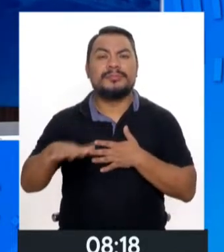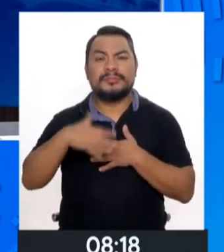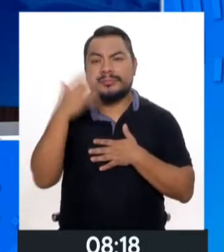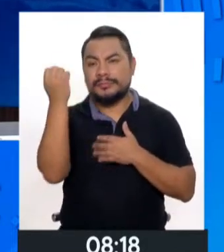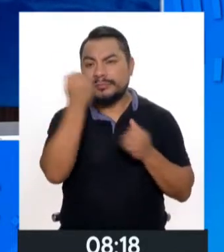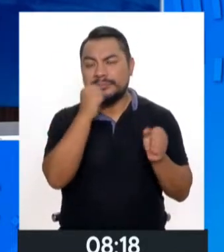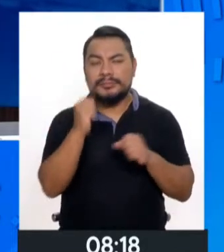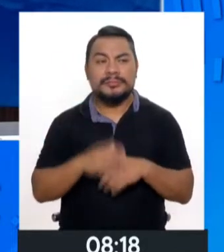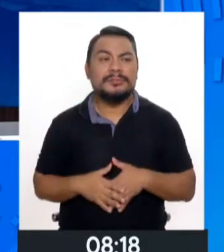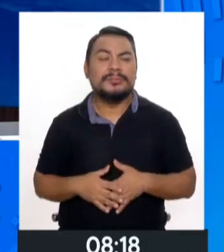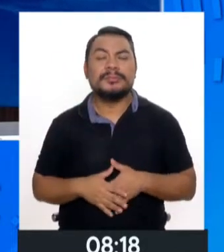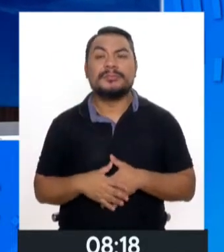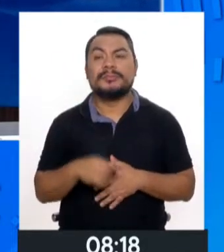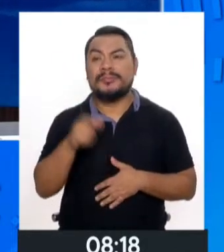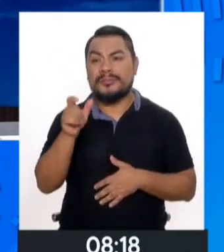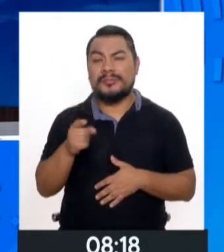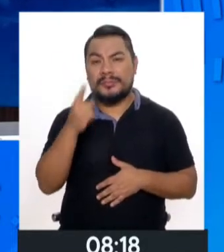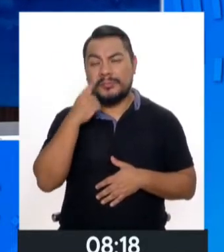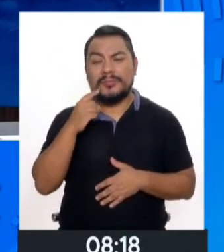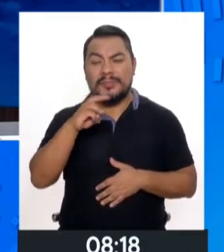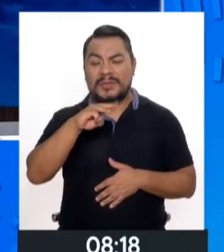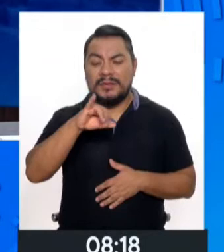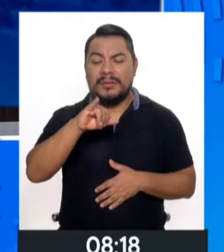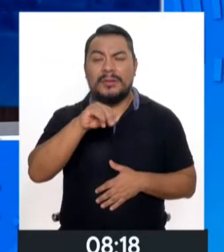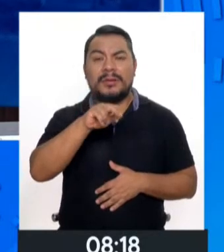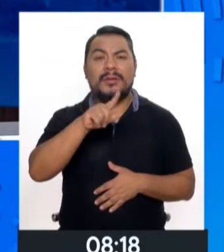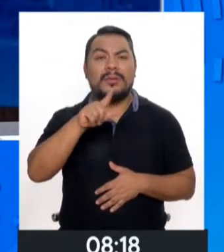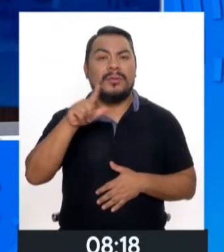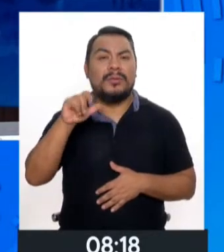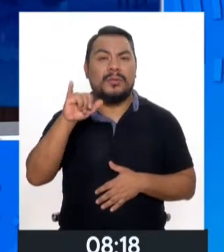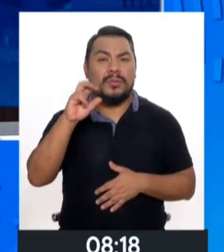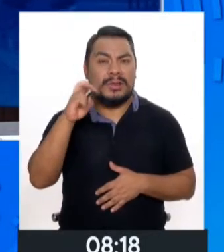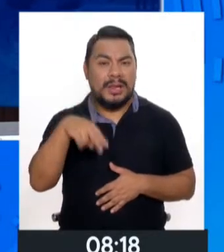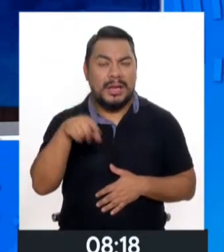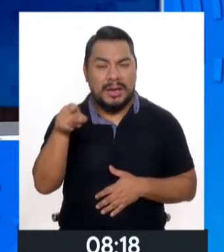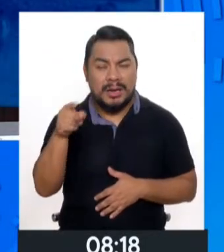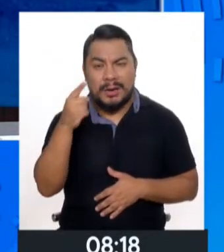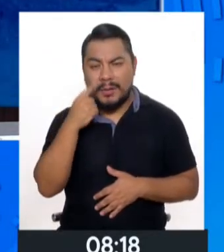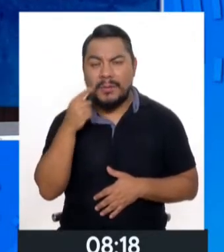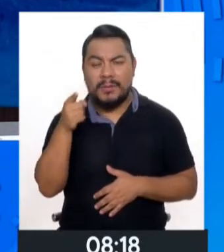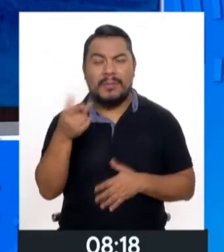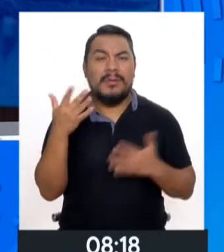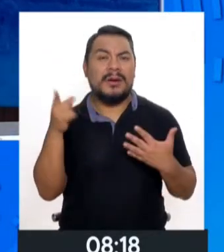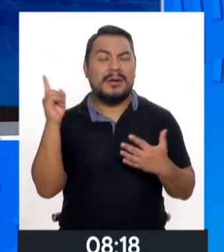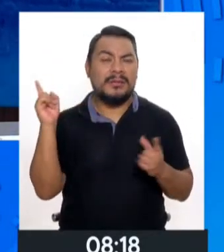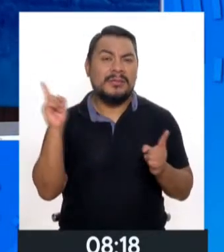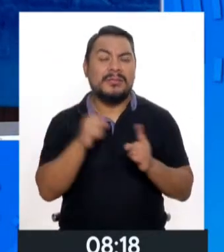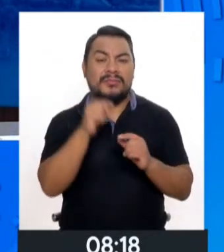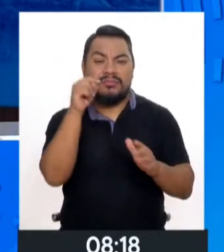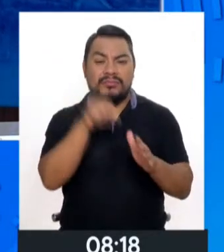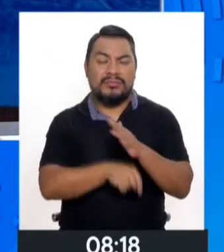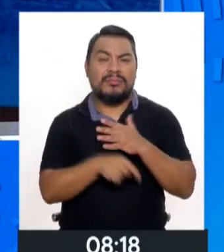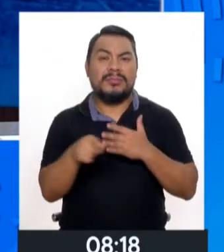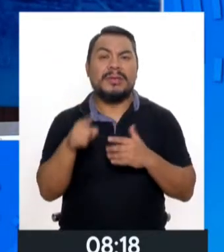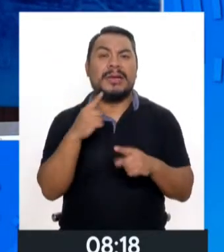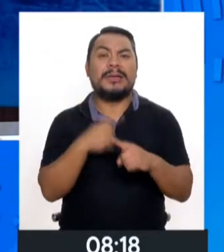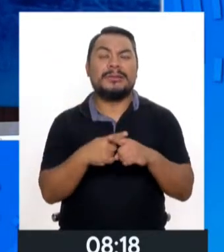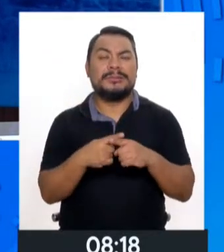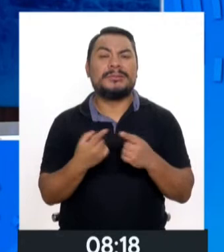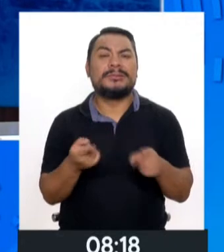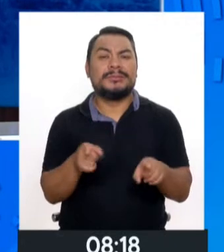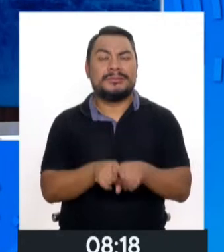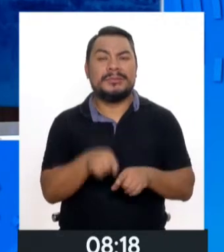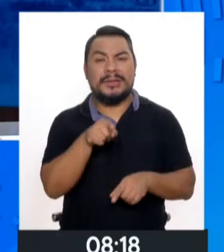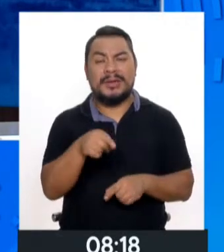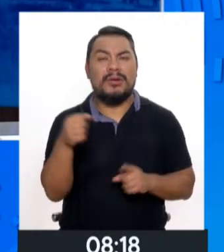Porras. Este sujeto, William Walter Mestanza, que terminó asesinando a su expareja a